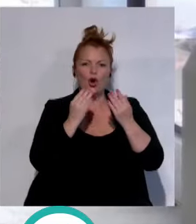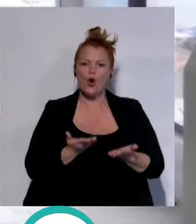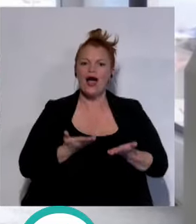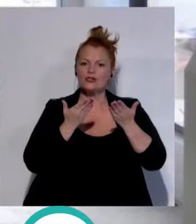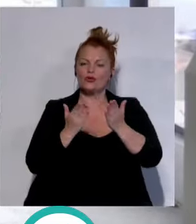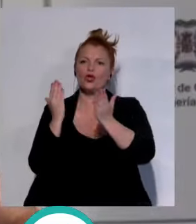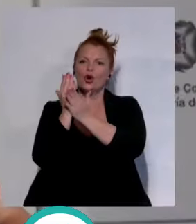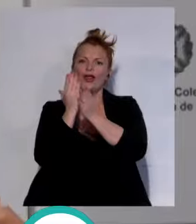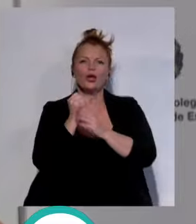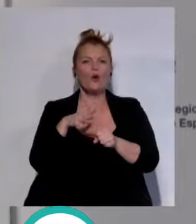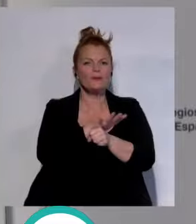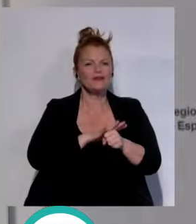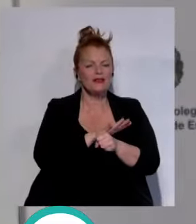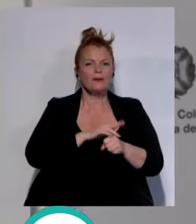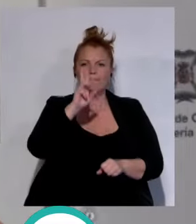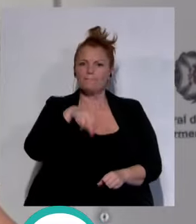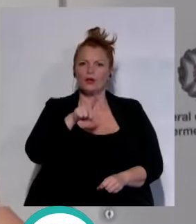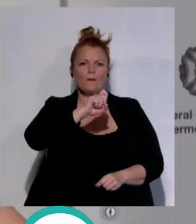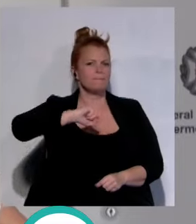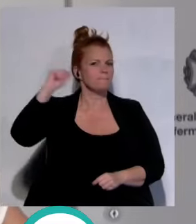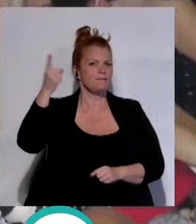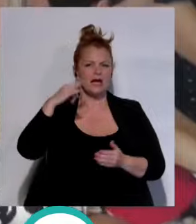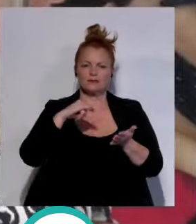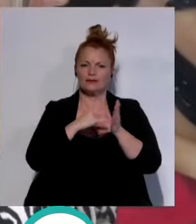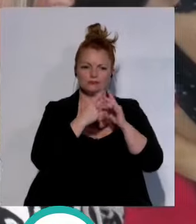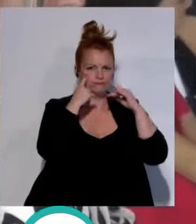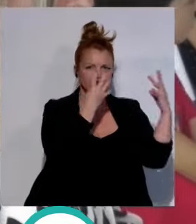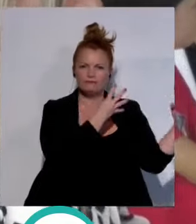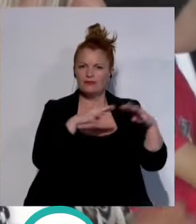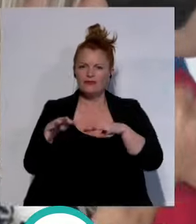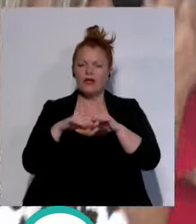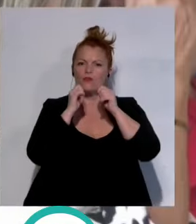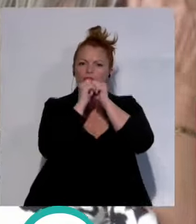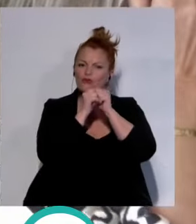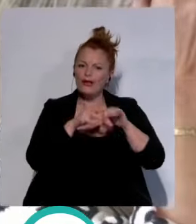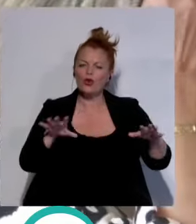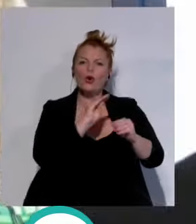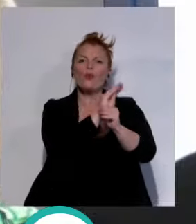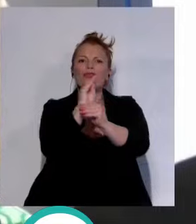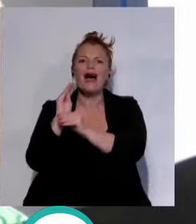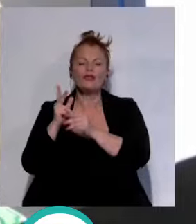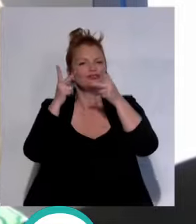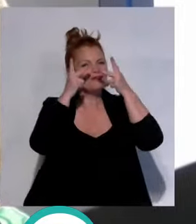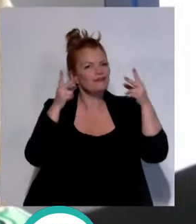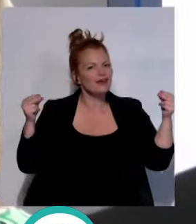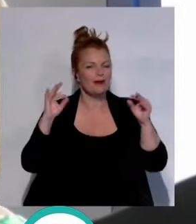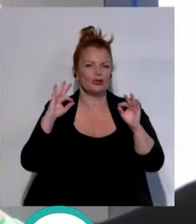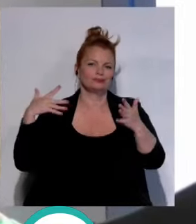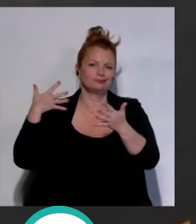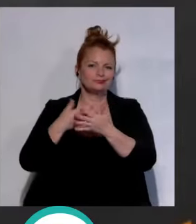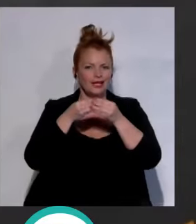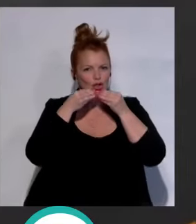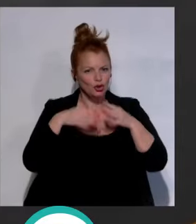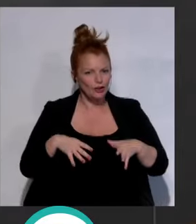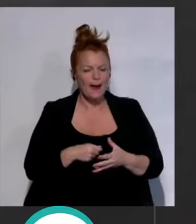de los colegios provinciales es el mayor proyecto de visibilidad y divulgación de los cuidados enfermeros de la historia. Con